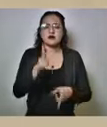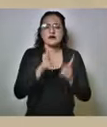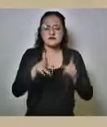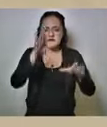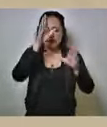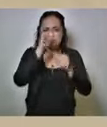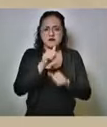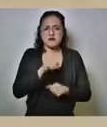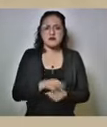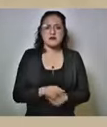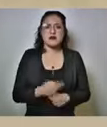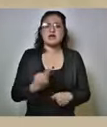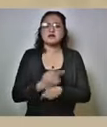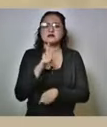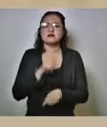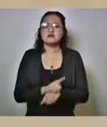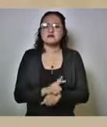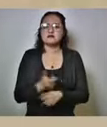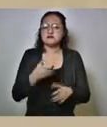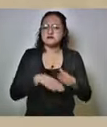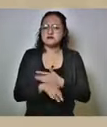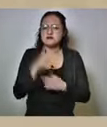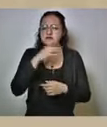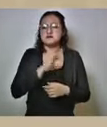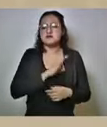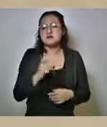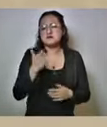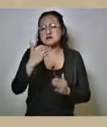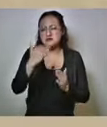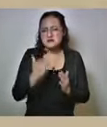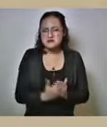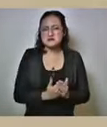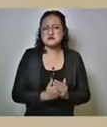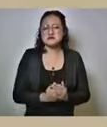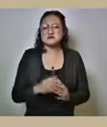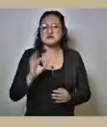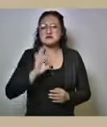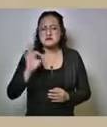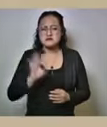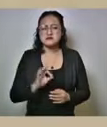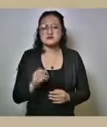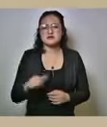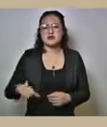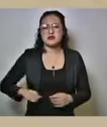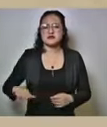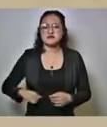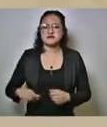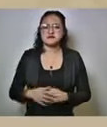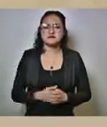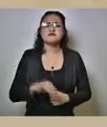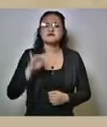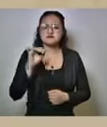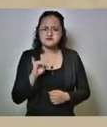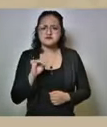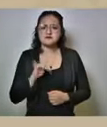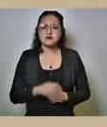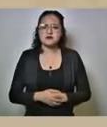con nacional financiera para lograr pues sí una baja en la tasa muchas gracias sí